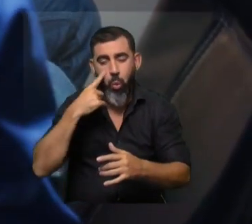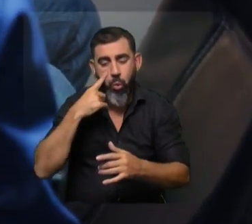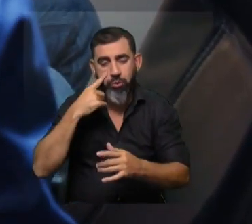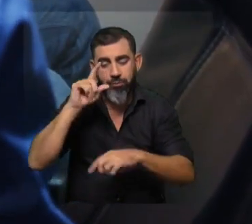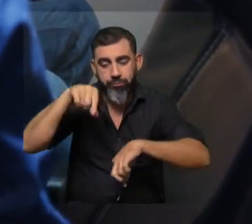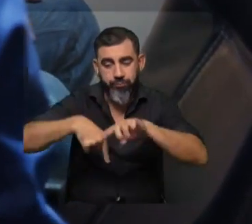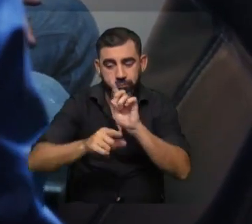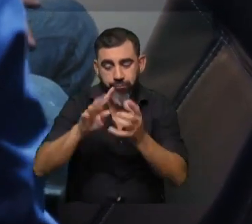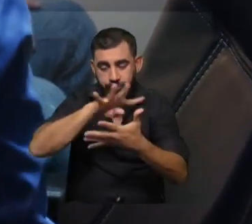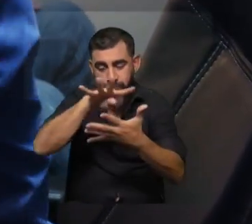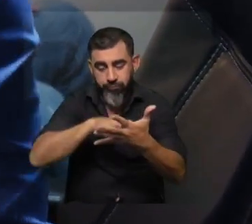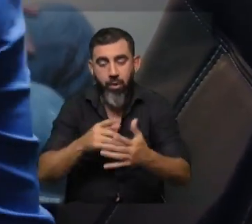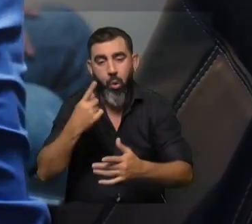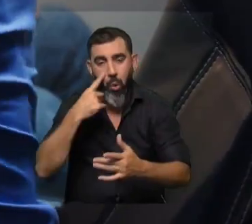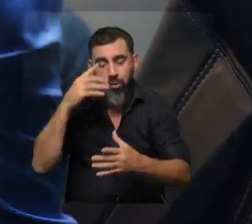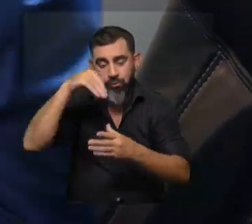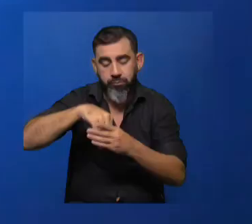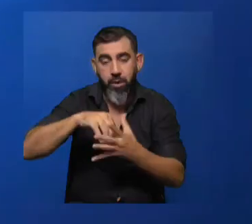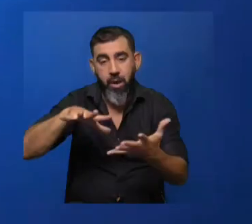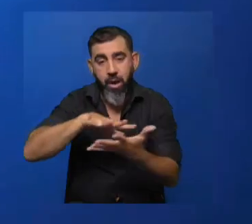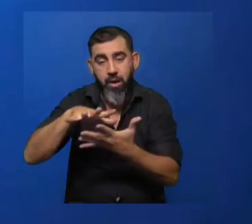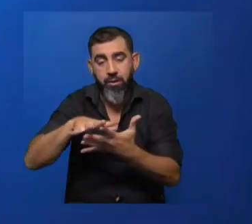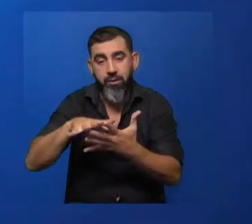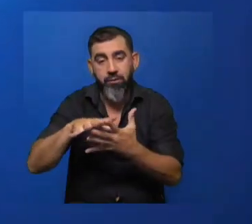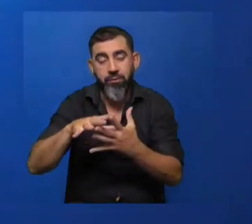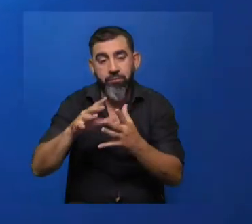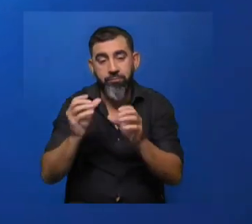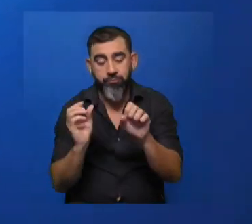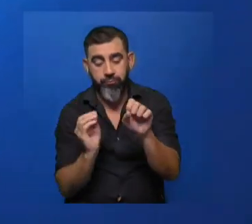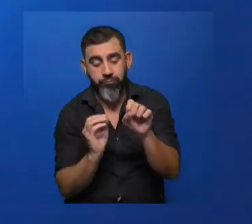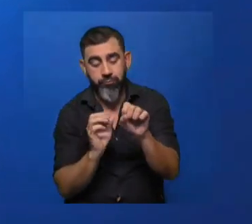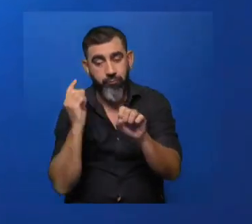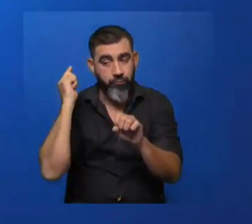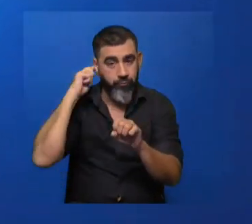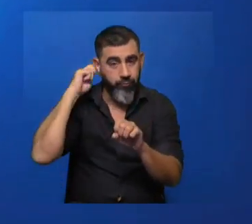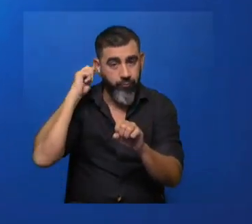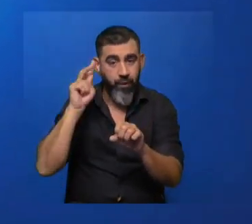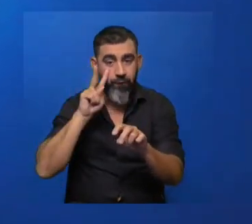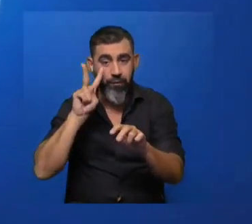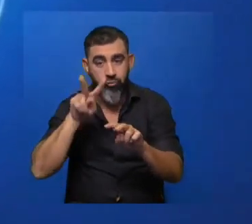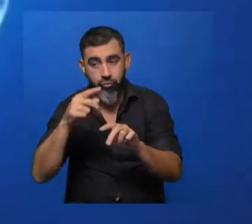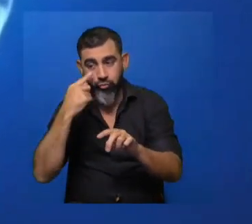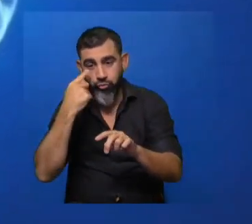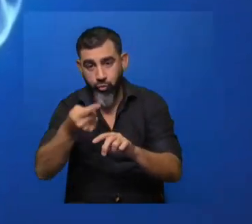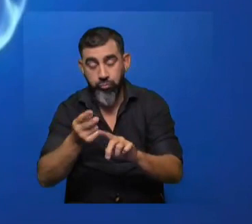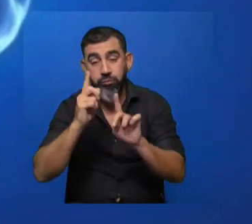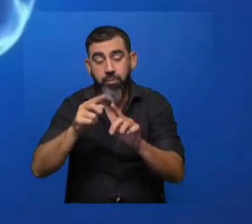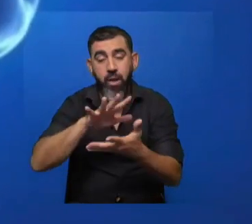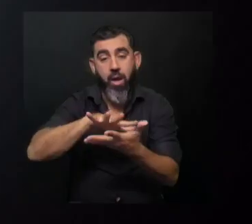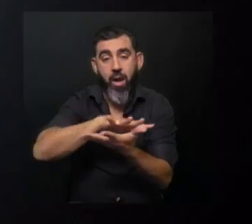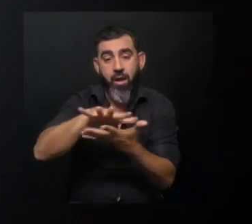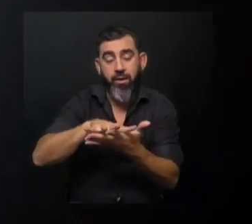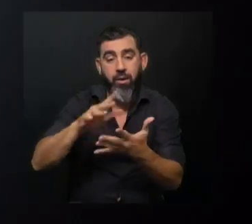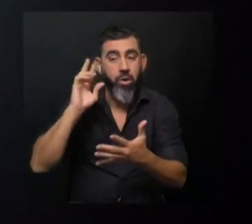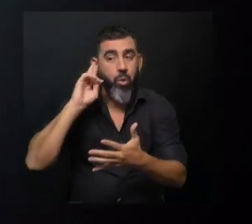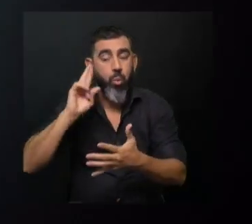circuito de la lectura y sabemos que involucra áreas de la corteza occipital como la visión, claramente, y después directamente áreas que representan